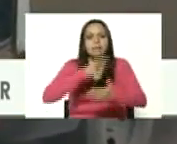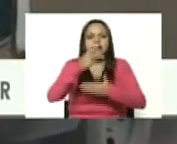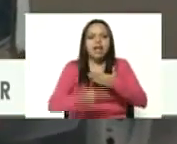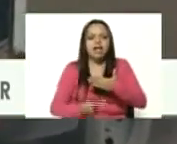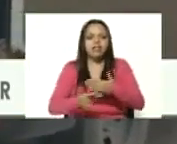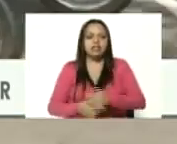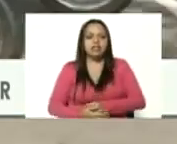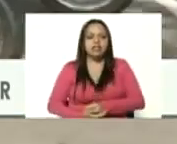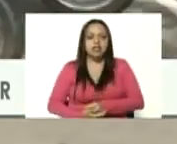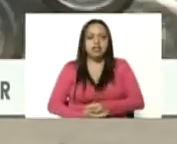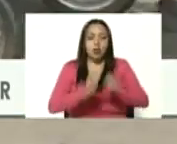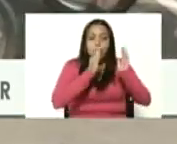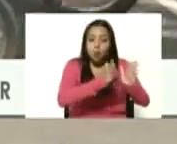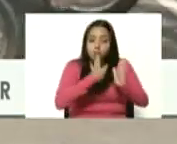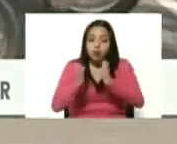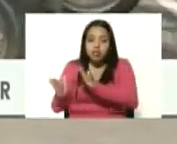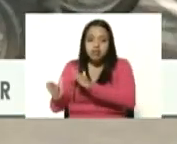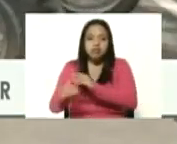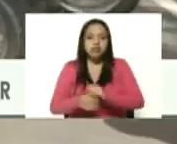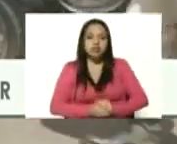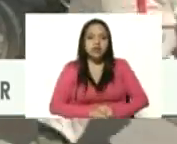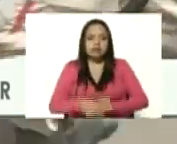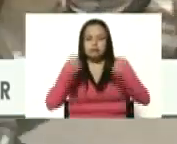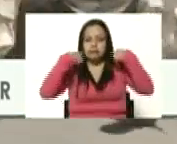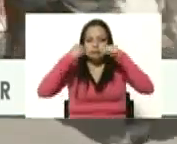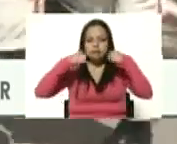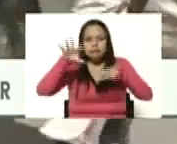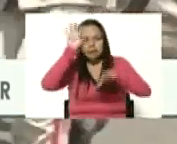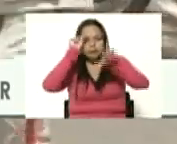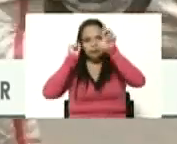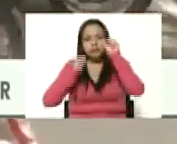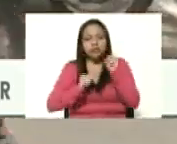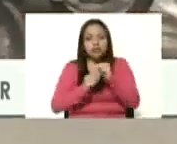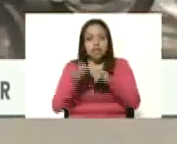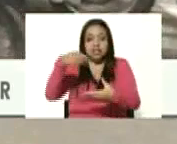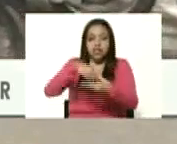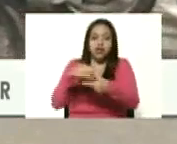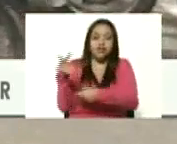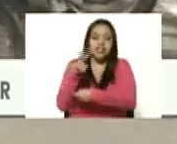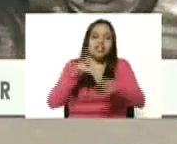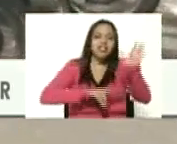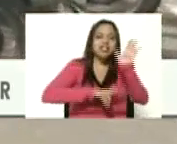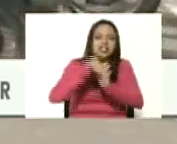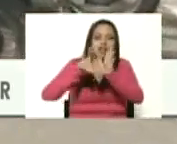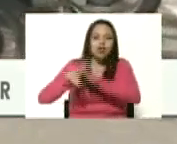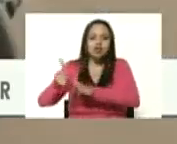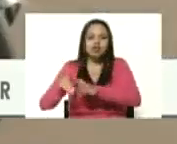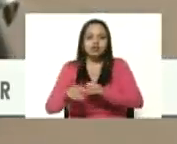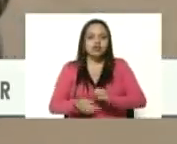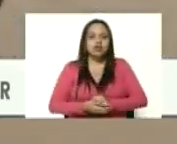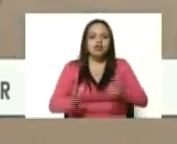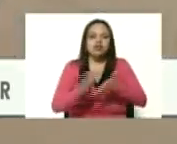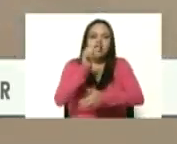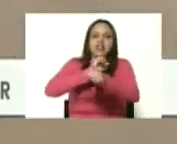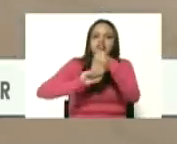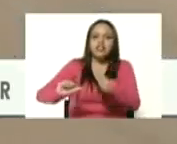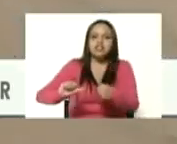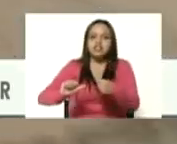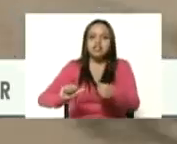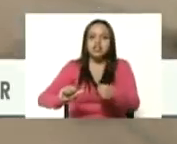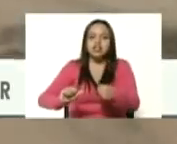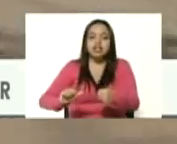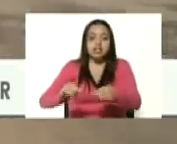inscripción organización adiestramiento a la milicia de obrera en el país desarrollándolas y preparando la defensa integral por regiones